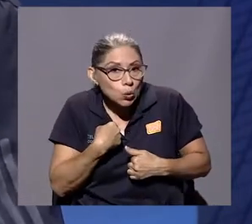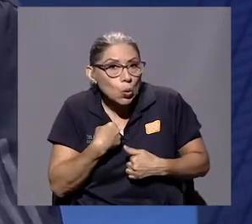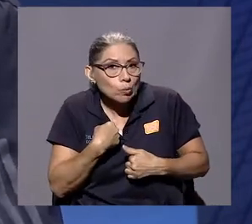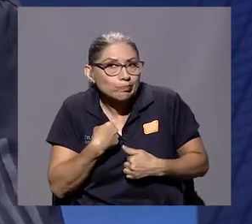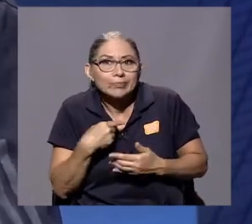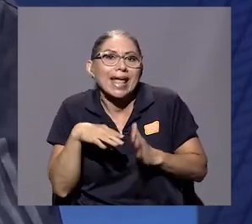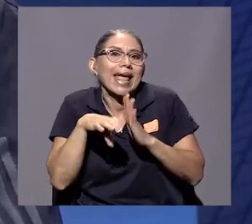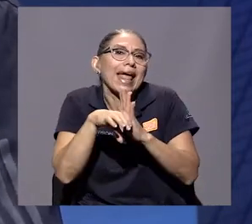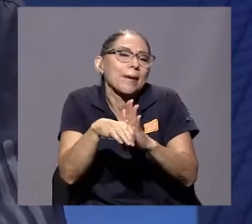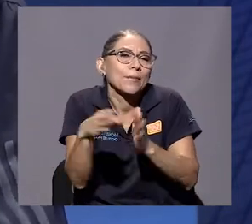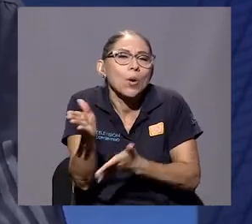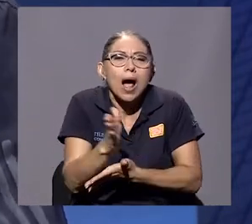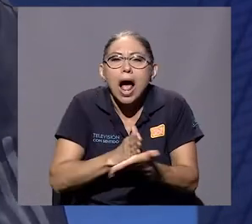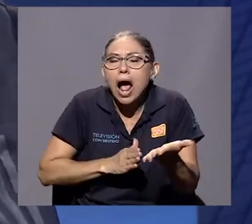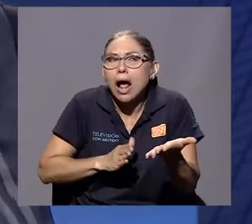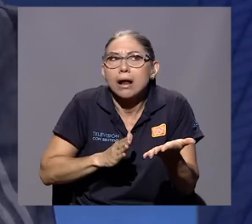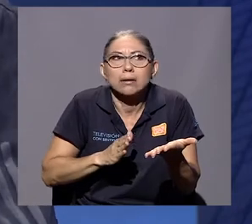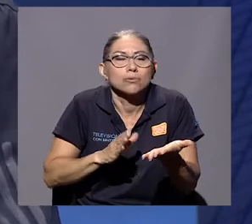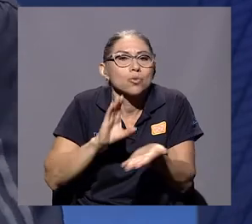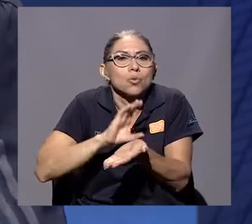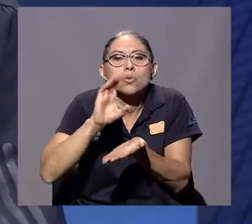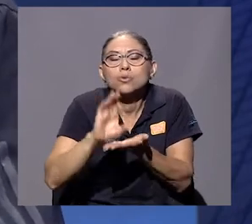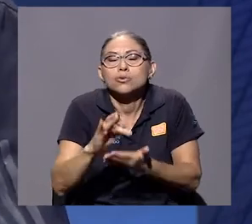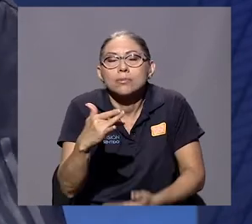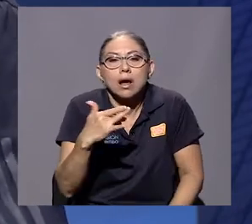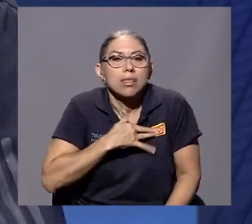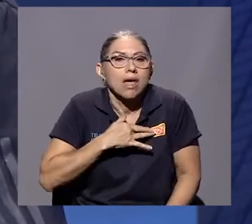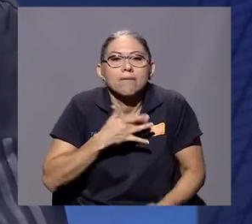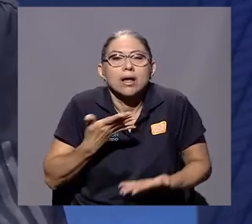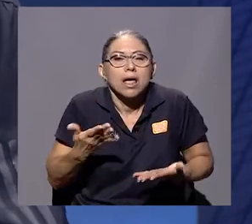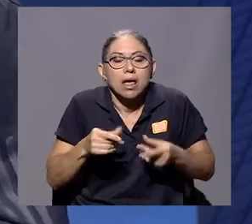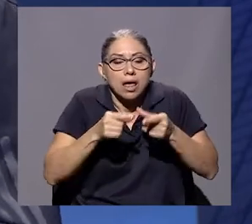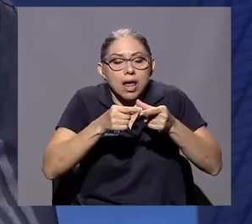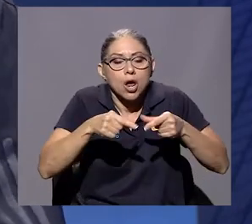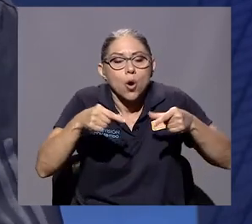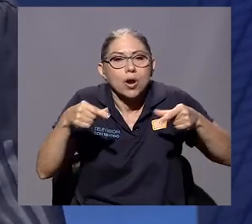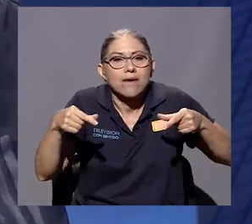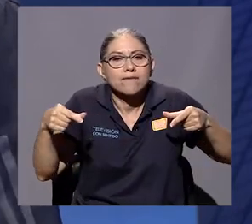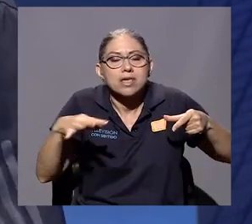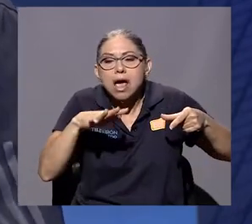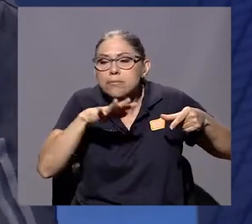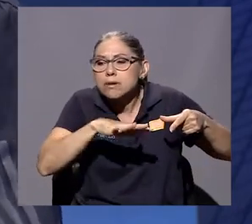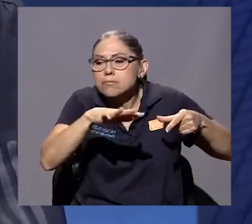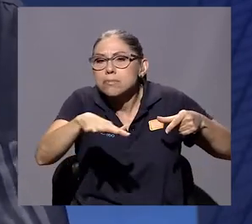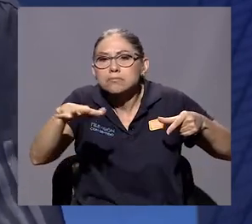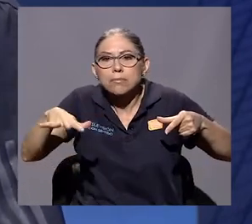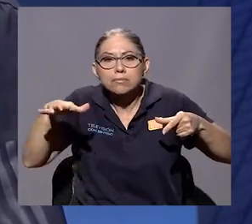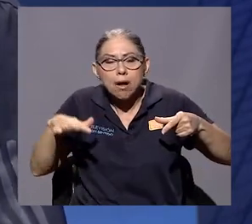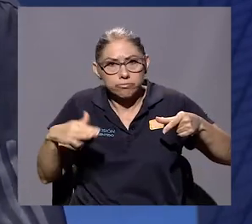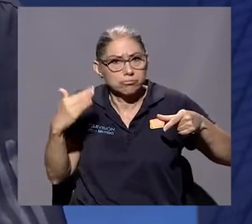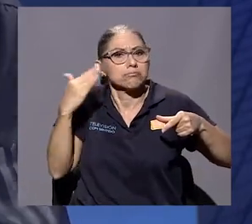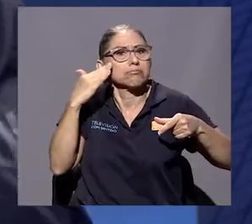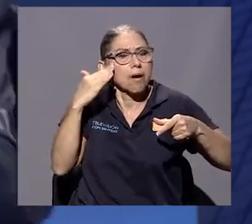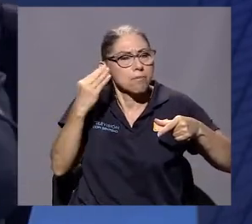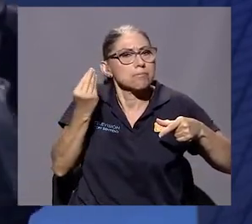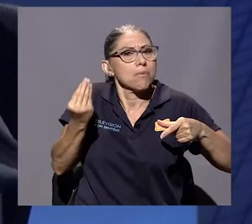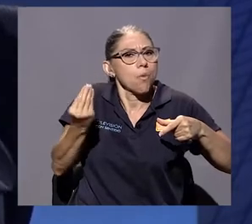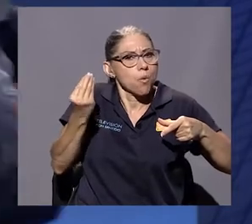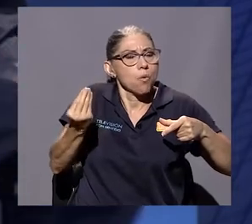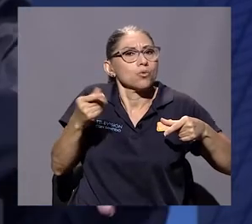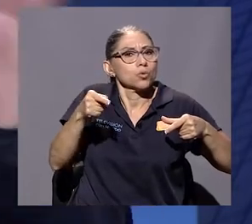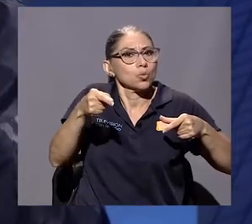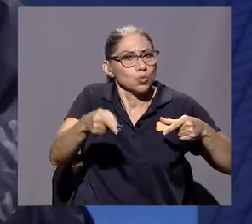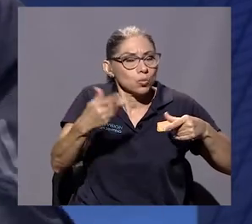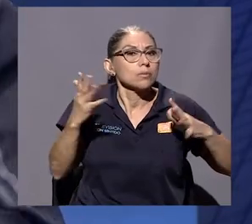asignatura que me encantaba, era la geografía. Es más, era de verdad, sabía bastante